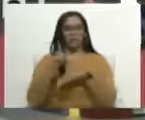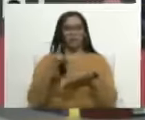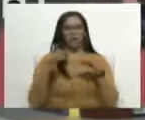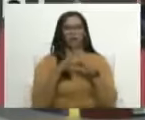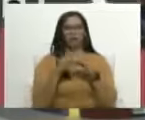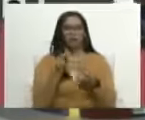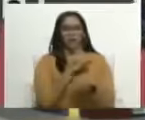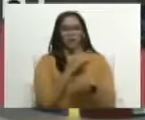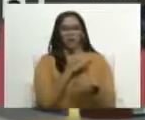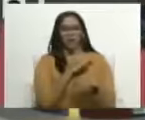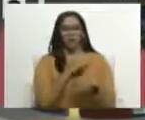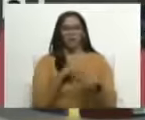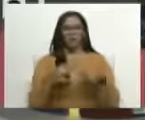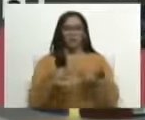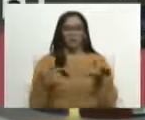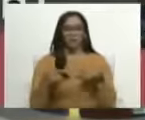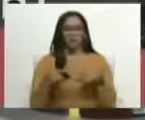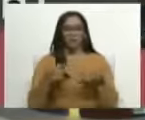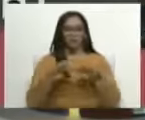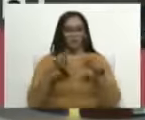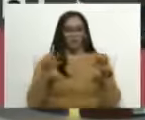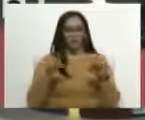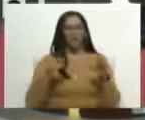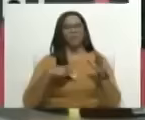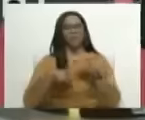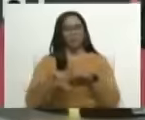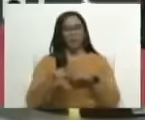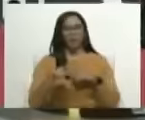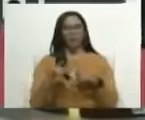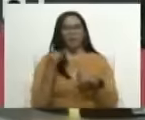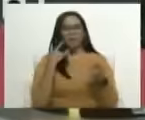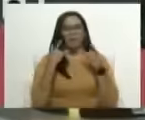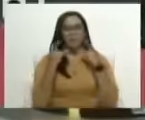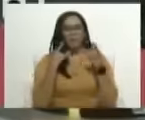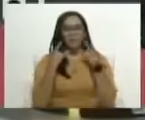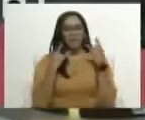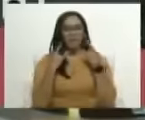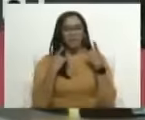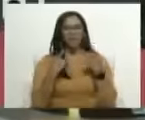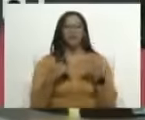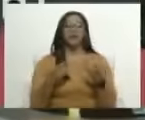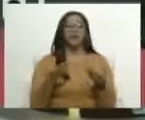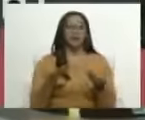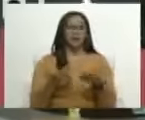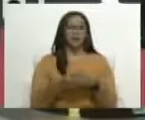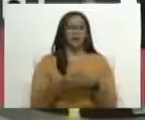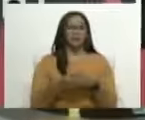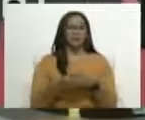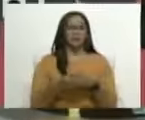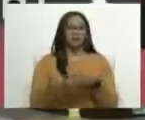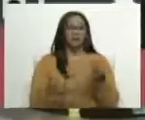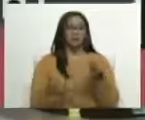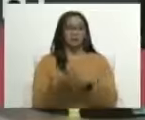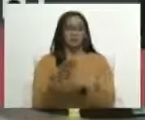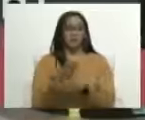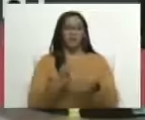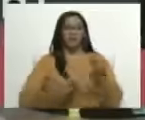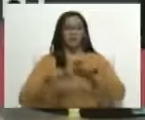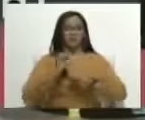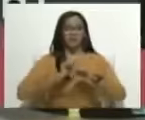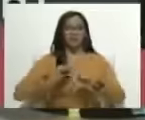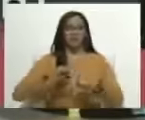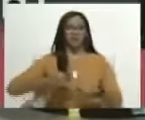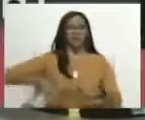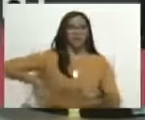todos los jefes de zonas educativas, vamos a ponernos las pilas para activarnos en defensa de la Guayana Esequiba.